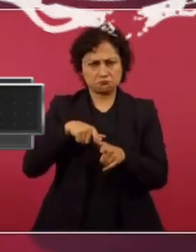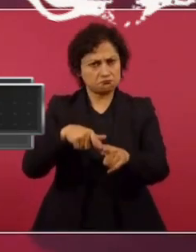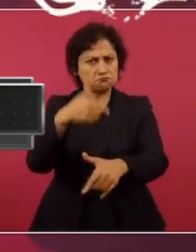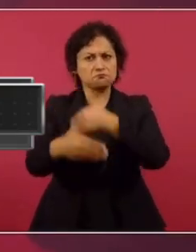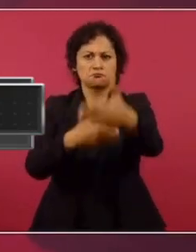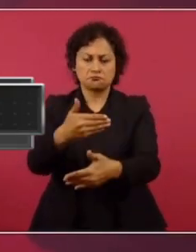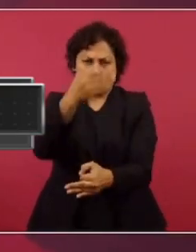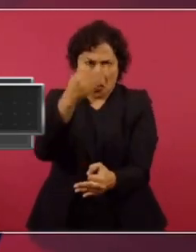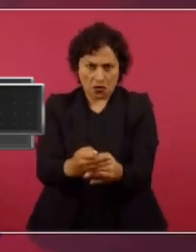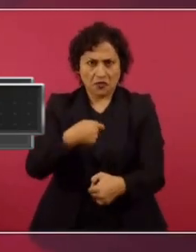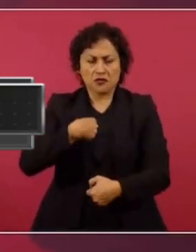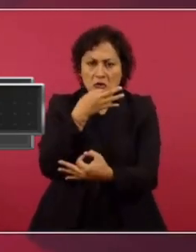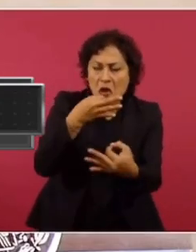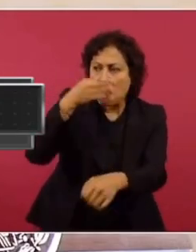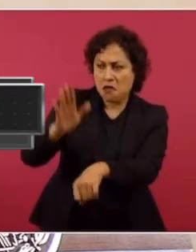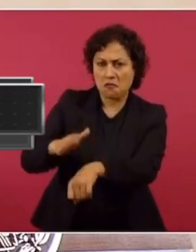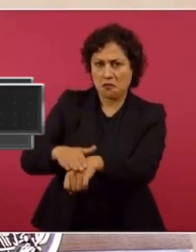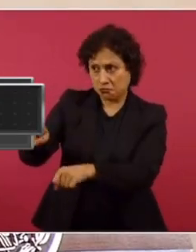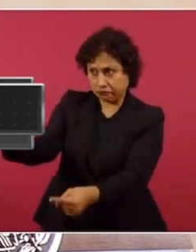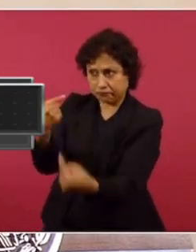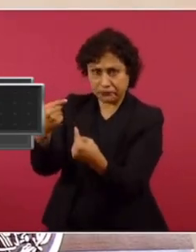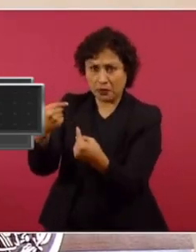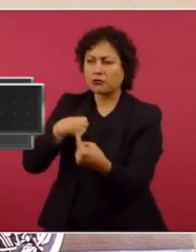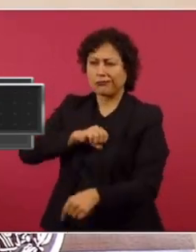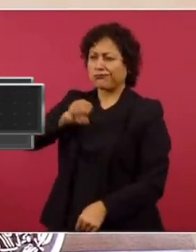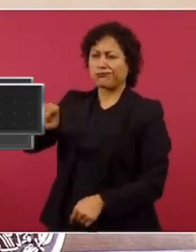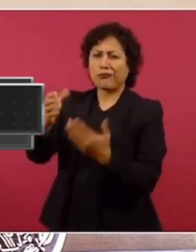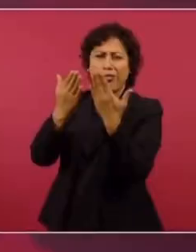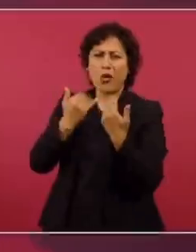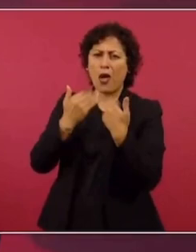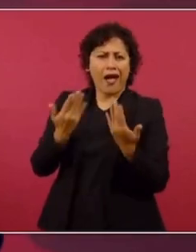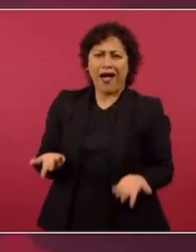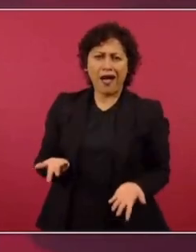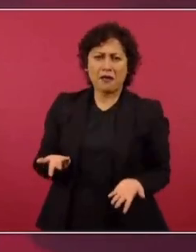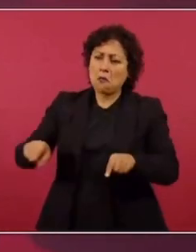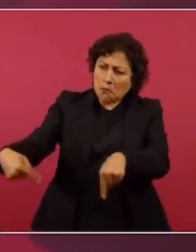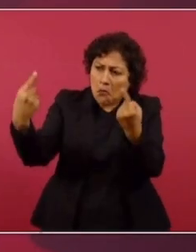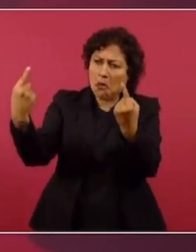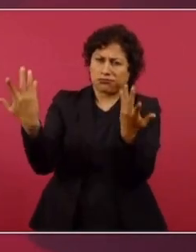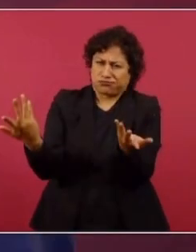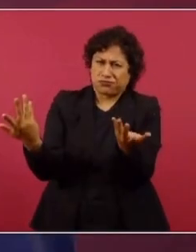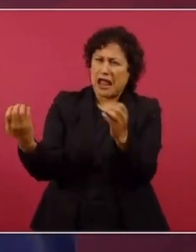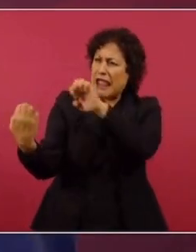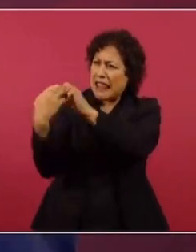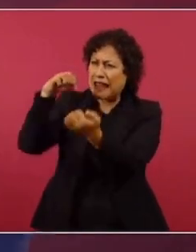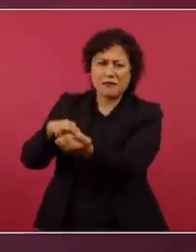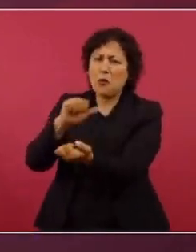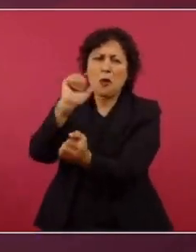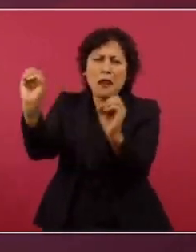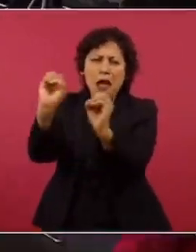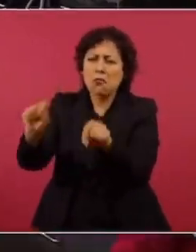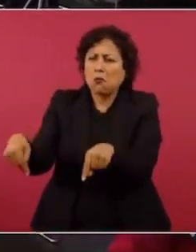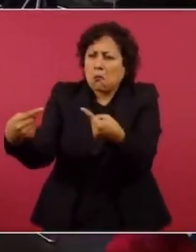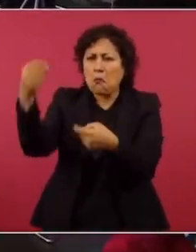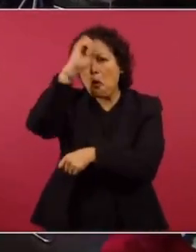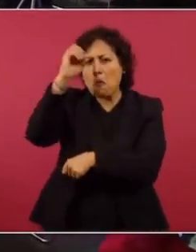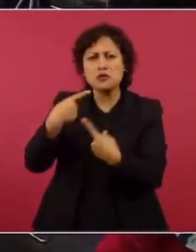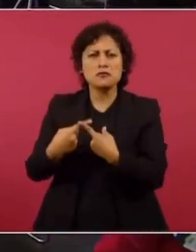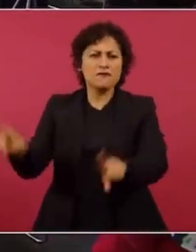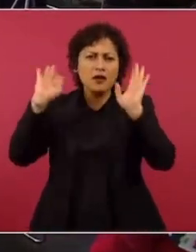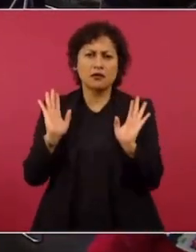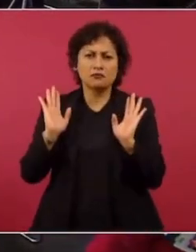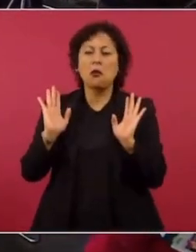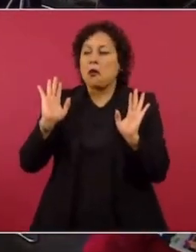Decirle a nuestros adversarios que no odiamos nosotros, que somos adversarios, no somos enemigos. Y cuando nos damos trato de adversarios